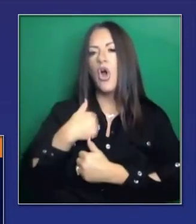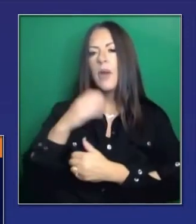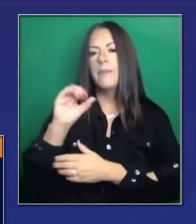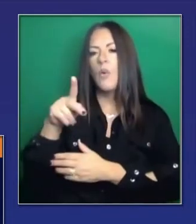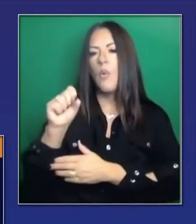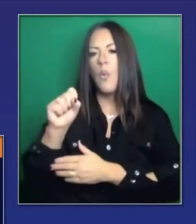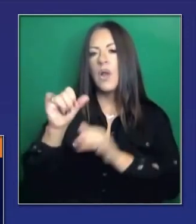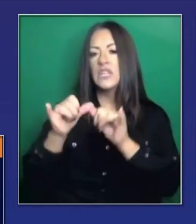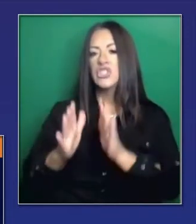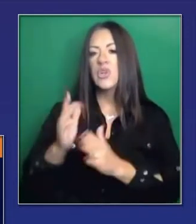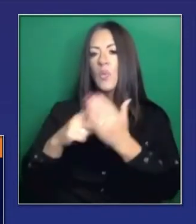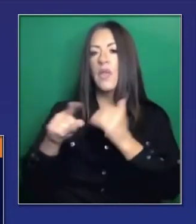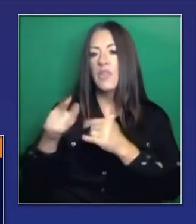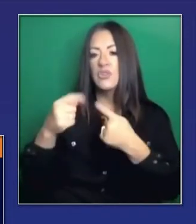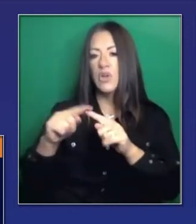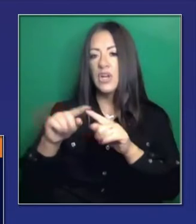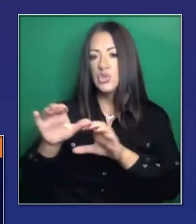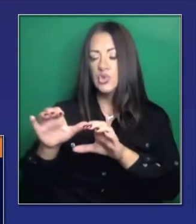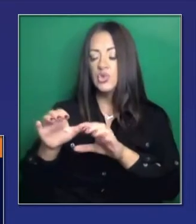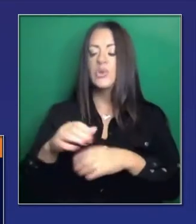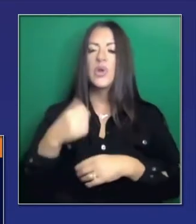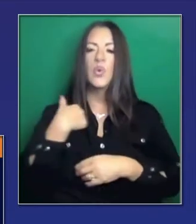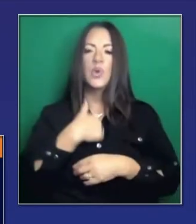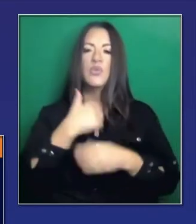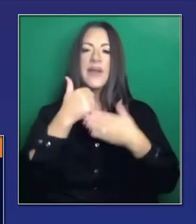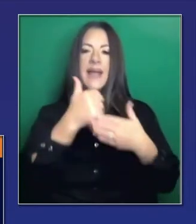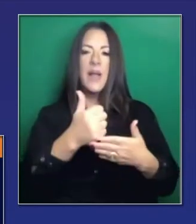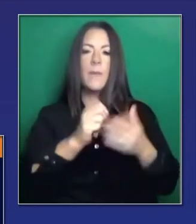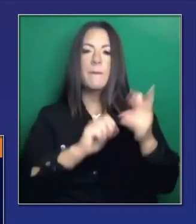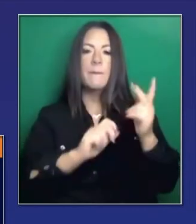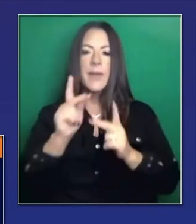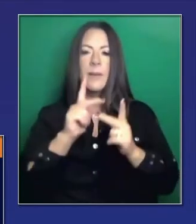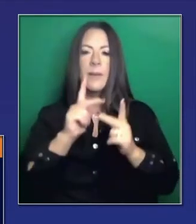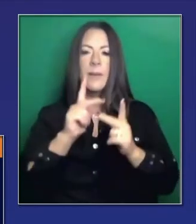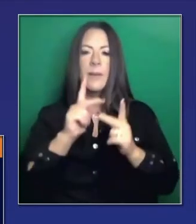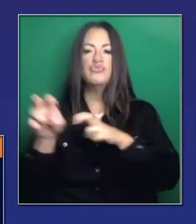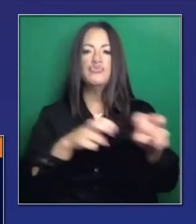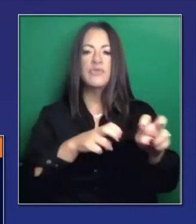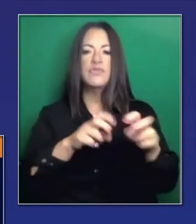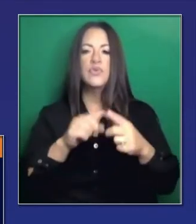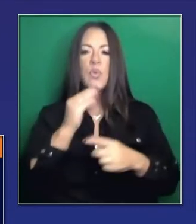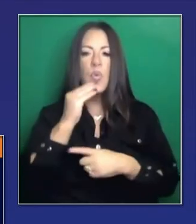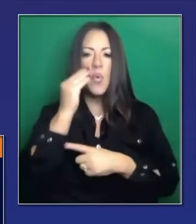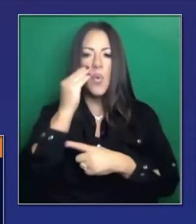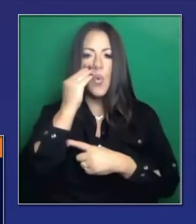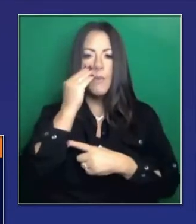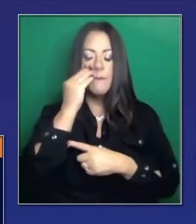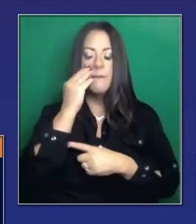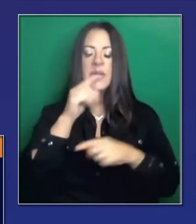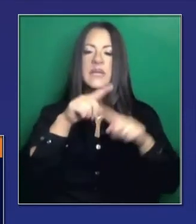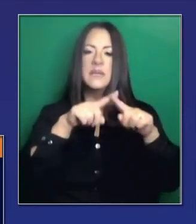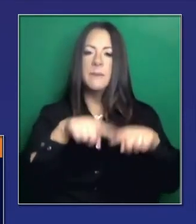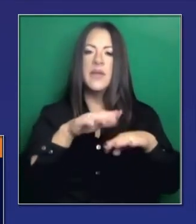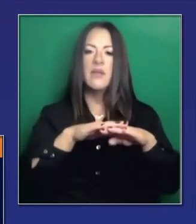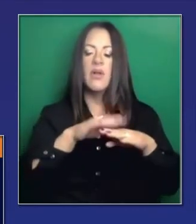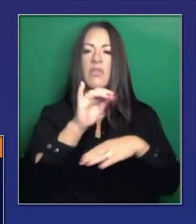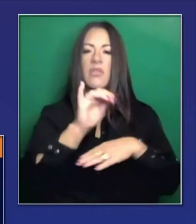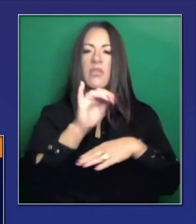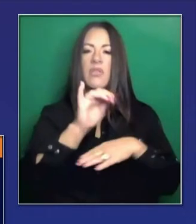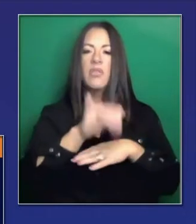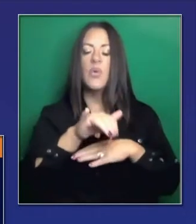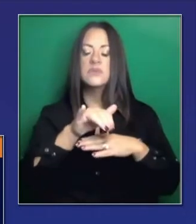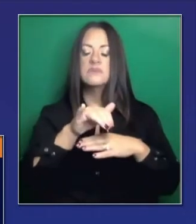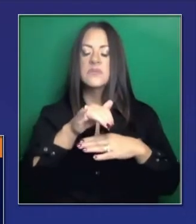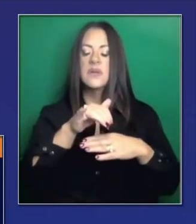Y también lo que nosotros tratamos de hacer. Tratando de conseguir que la gente pueda permanecer en casa. Para